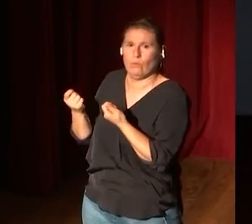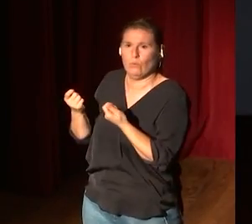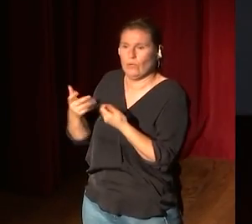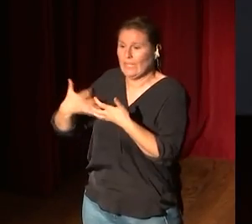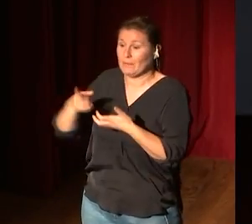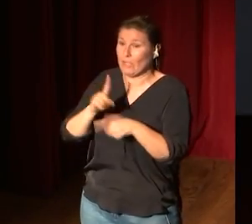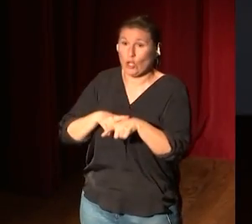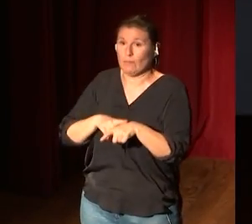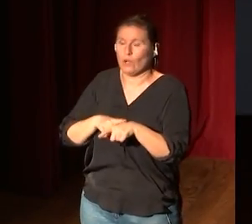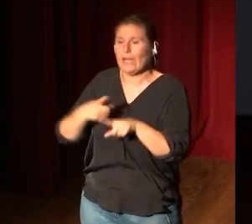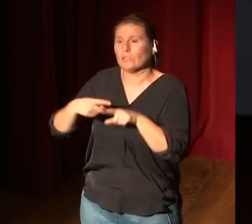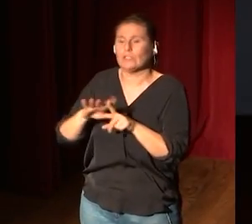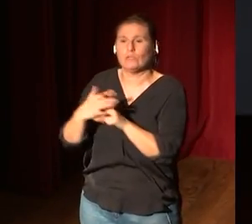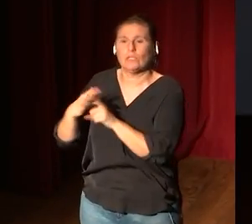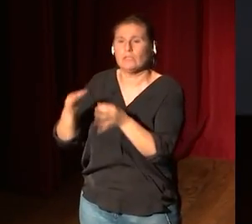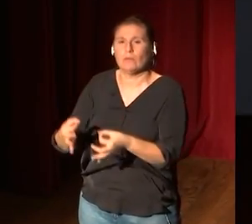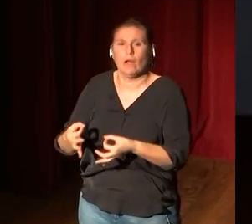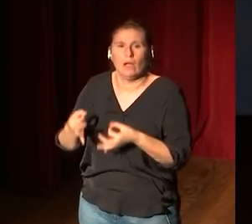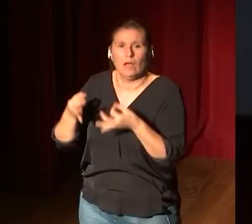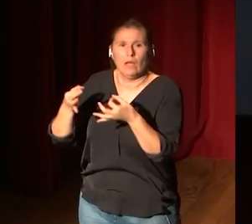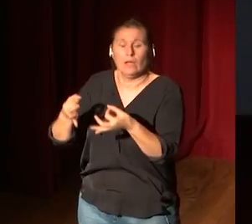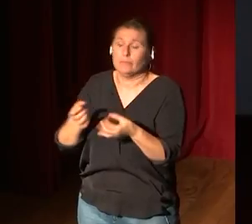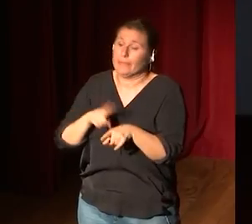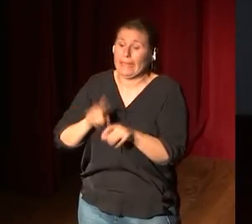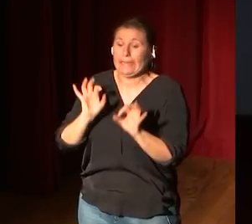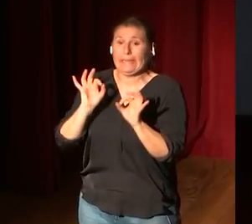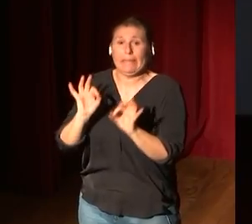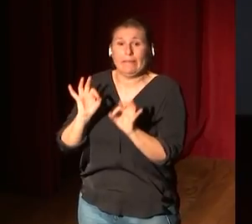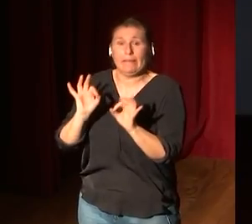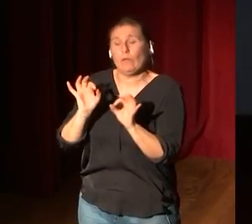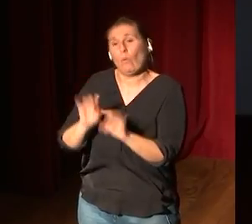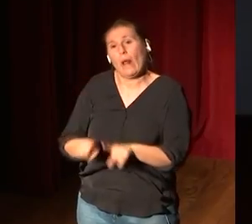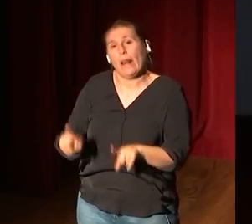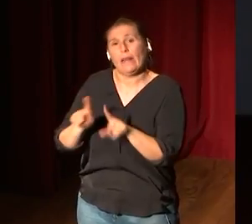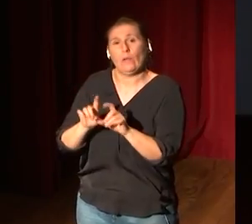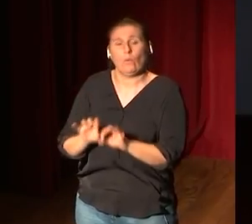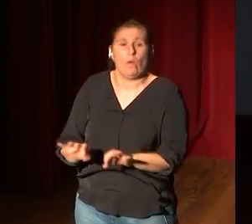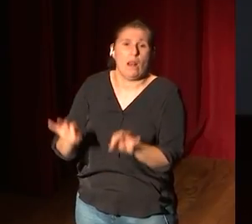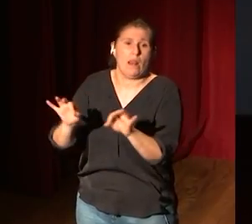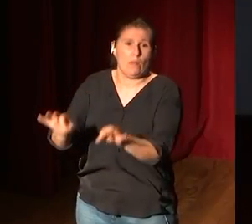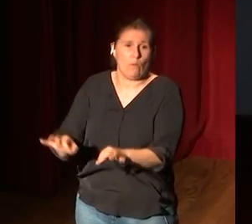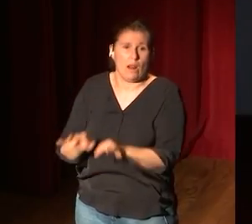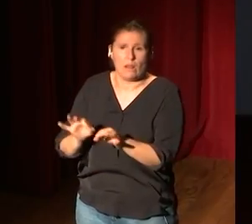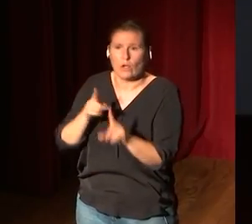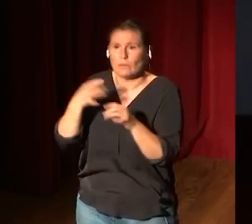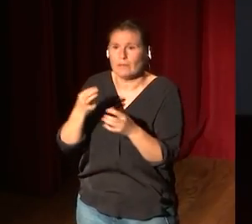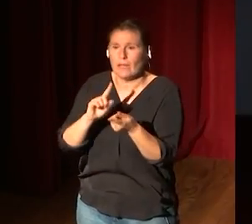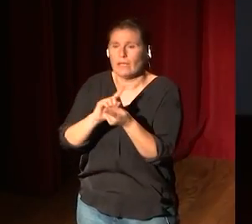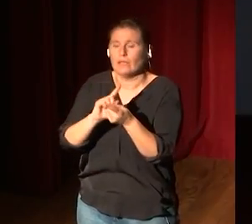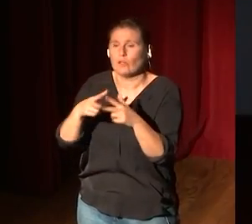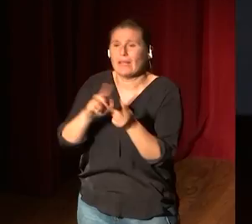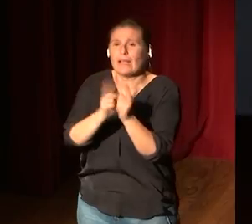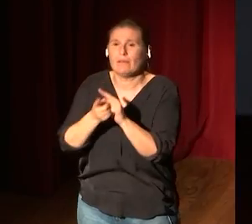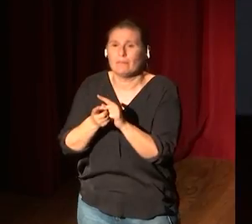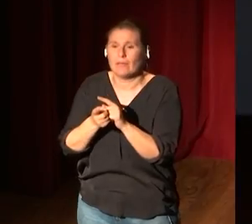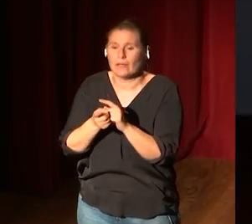de no tiempo donde las cosas simplemente están para que sigan siendo como son ¿para qué? para que la sociedad cambie para que las